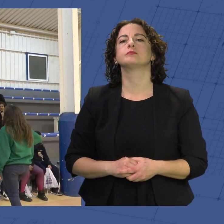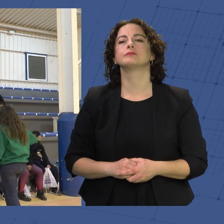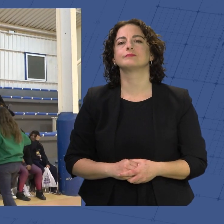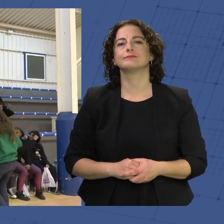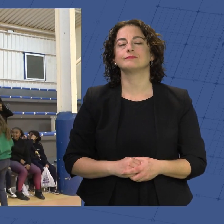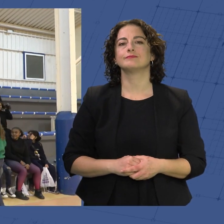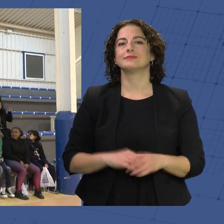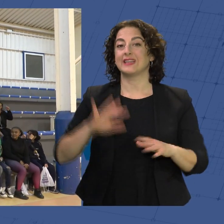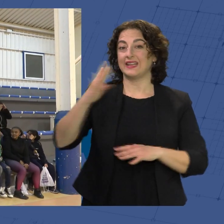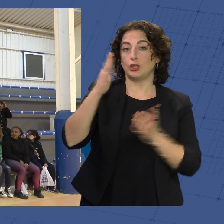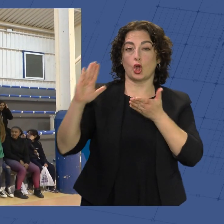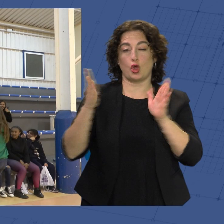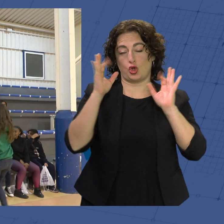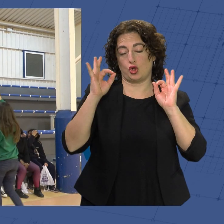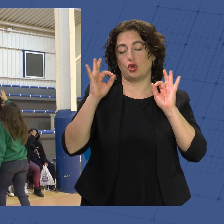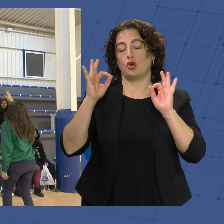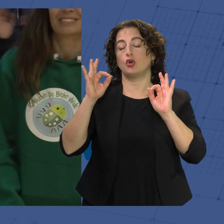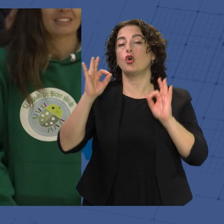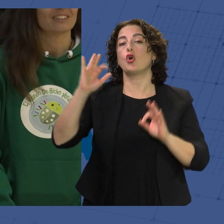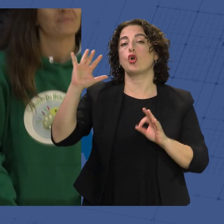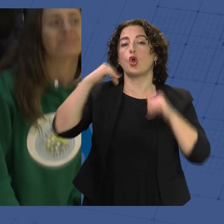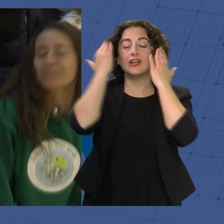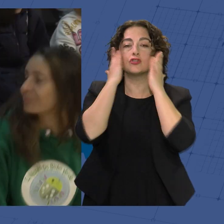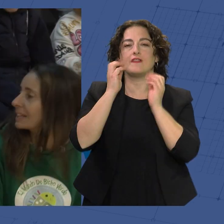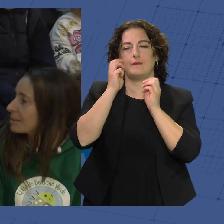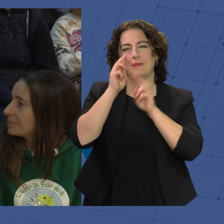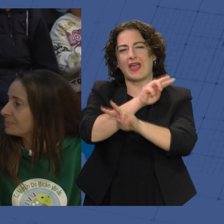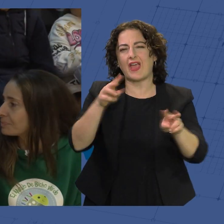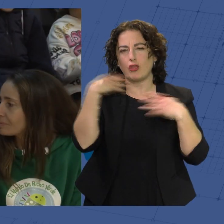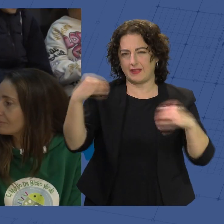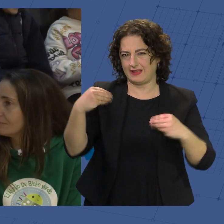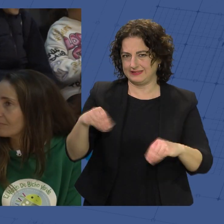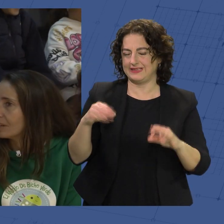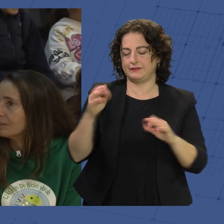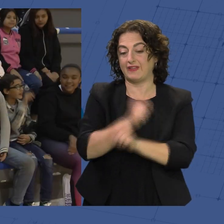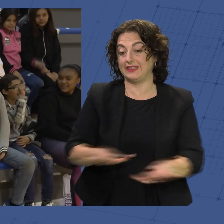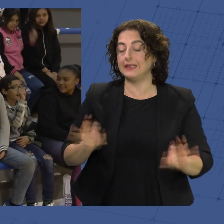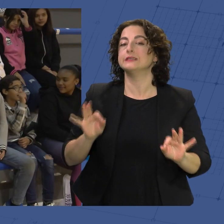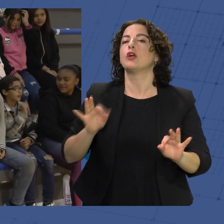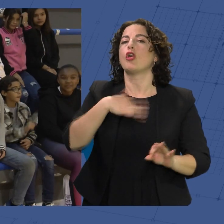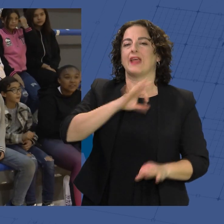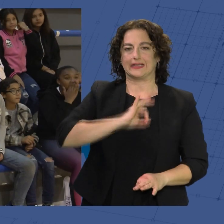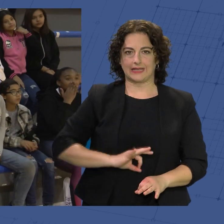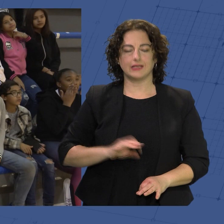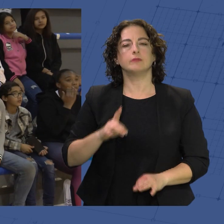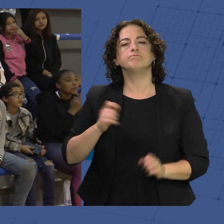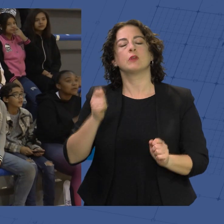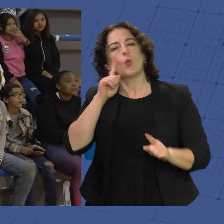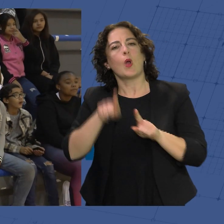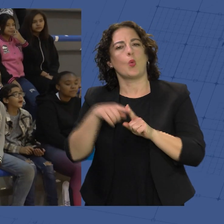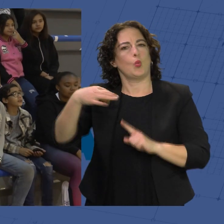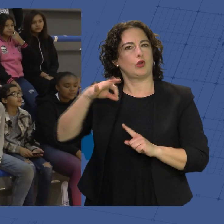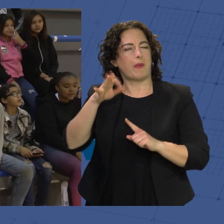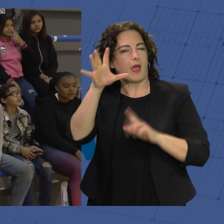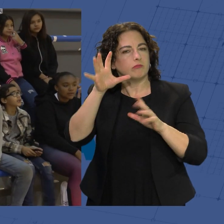El V Congreso Infantil Miradas Adolescentes Antonio Galindo se ha celebrado en el Colegio y las Salles Chocillas con el objetivo de convertirse en una plataforma única para el